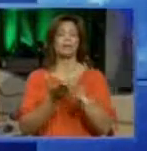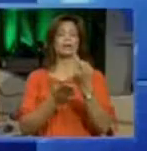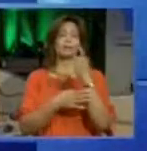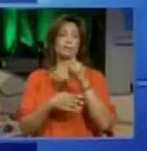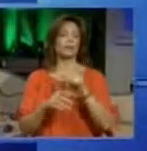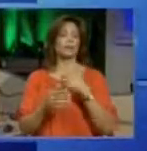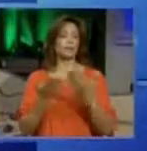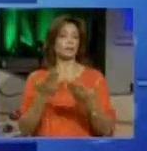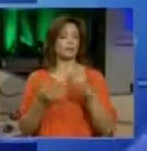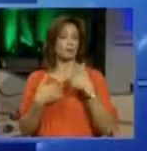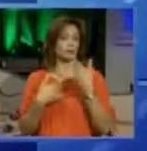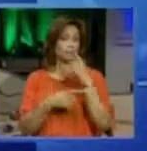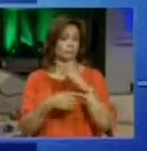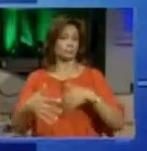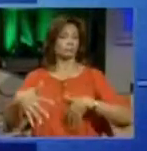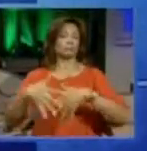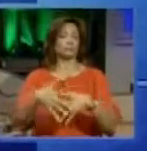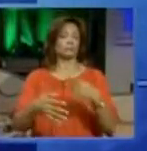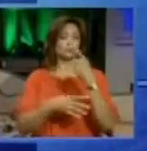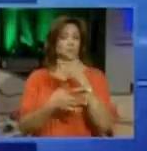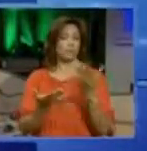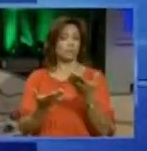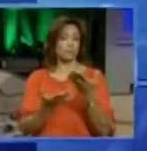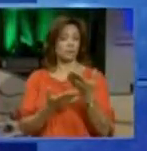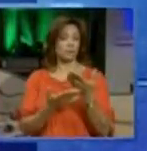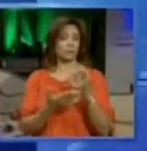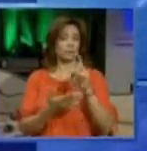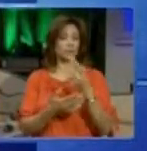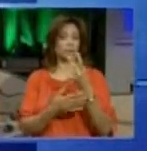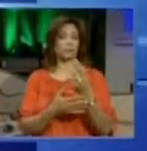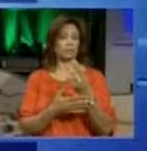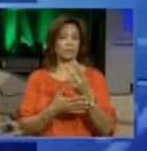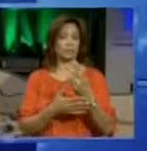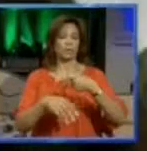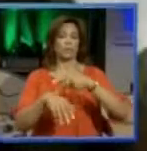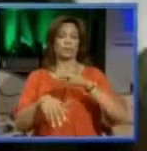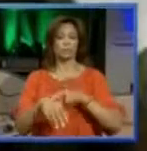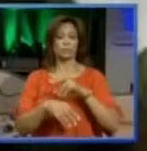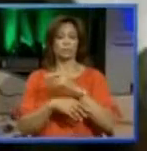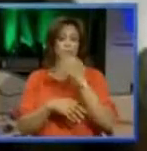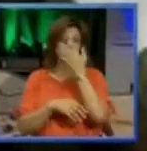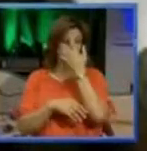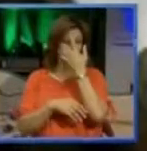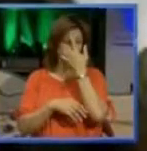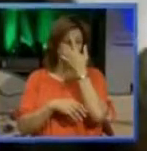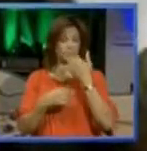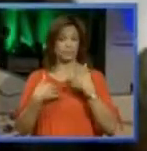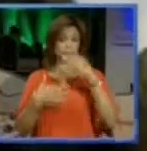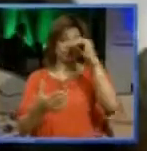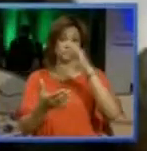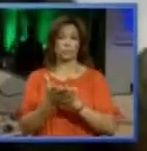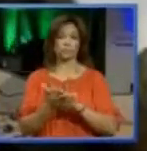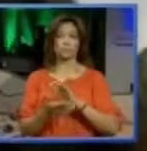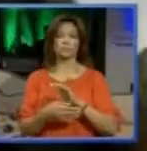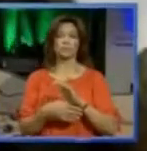podían presumir de que como está en ese avanzado estado de gestación, tiene dos niños en Puerto Rico, tiene su esposo,